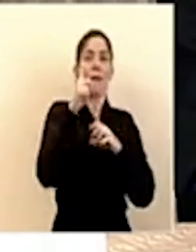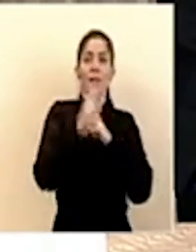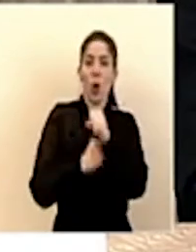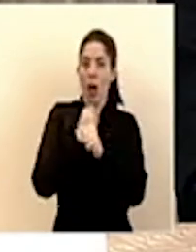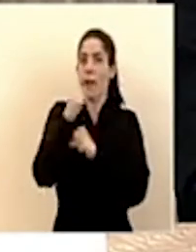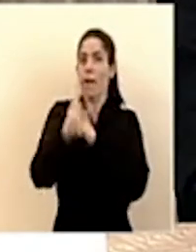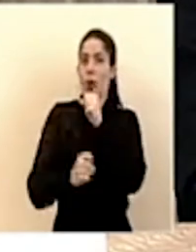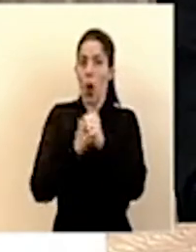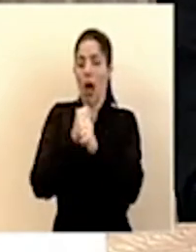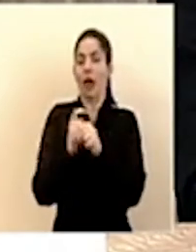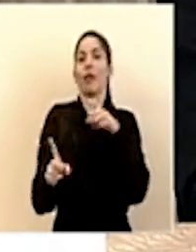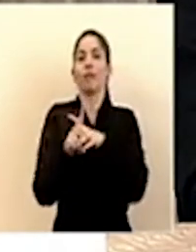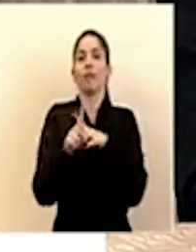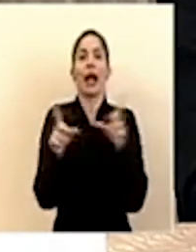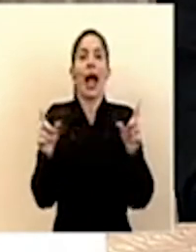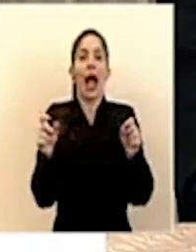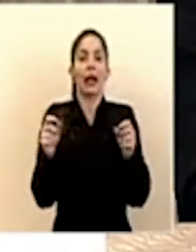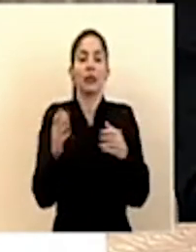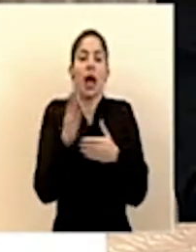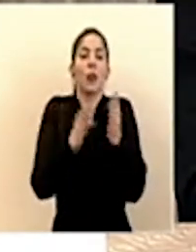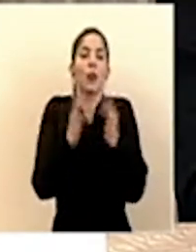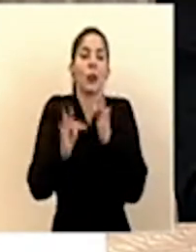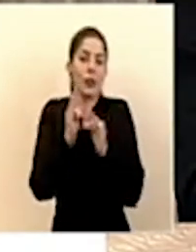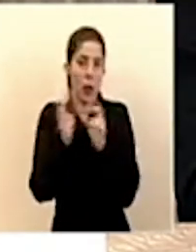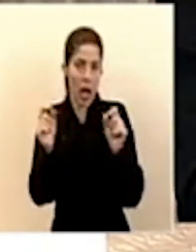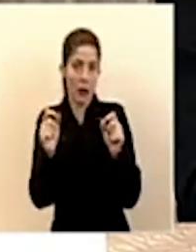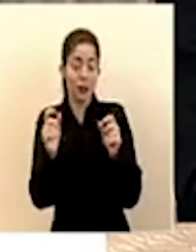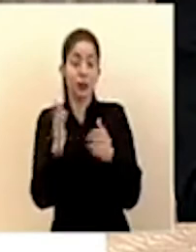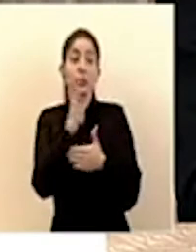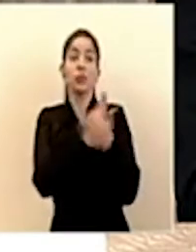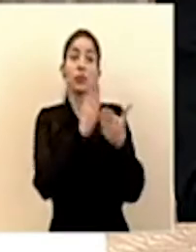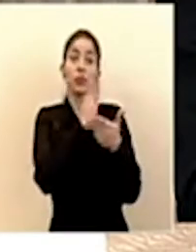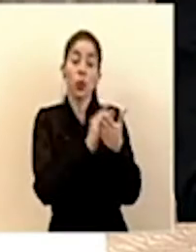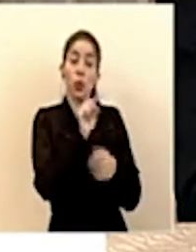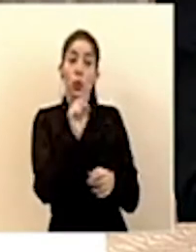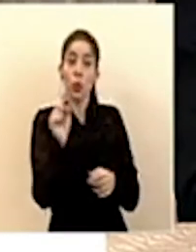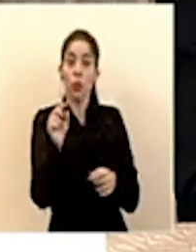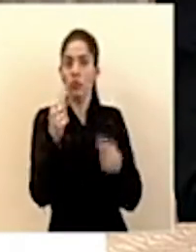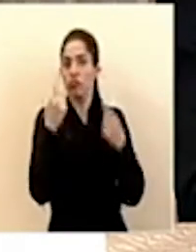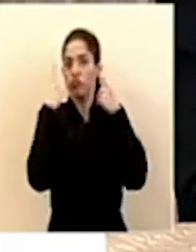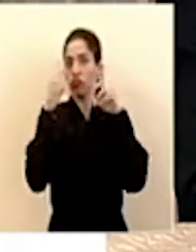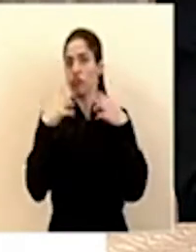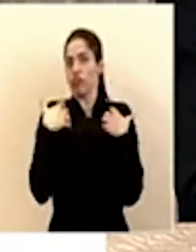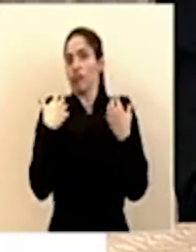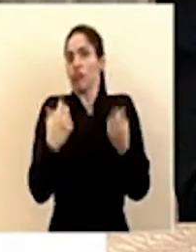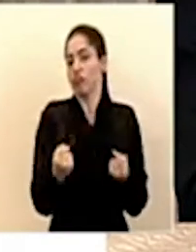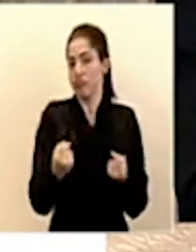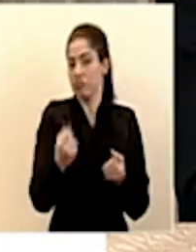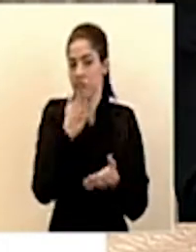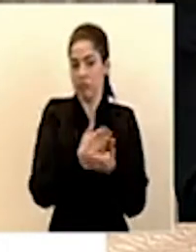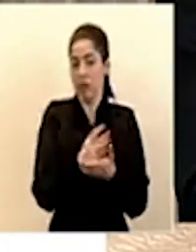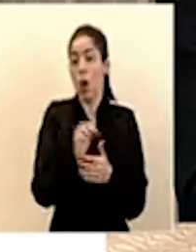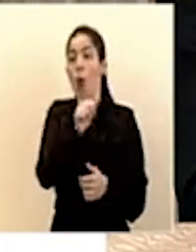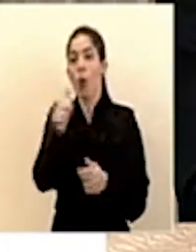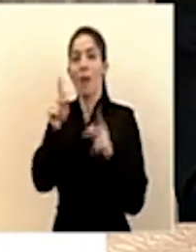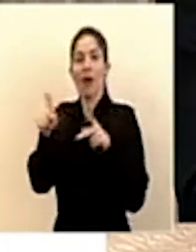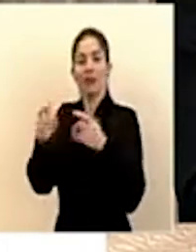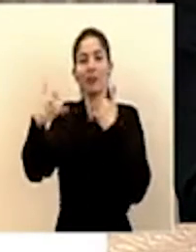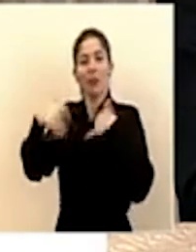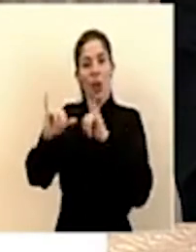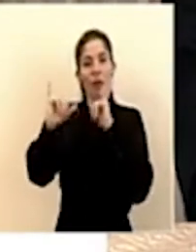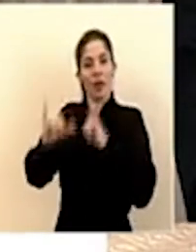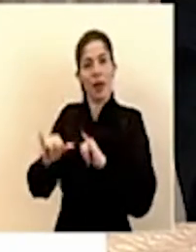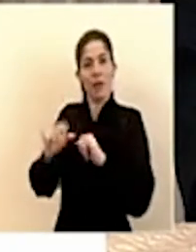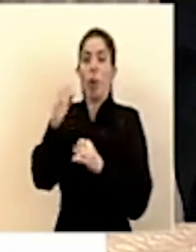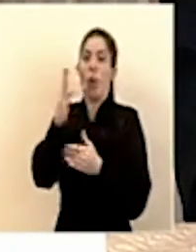con cáncer con algún tipo de cáncer algunas de ellas pues se logran recuperar y salen de ese estatus otras pues se mantienen o